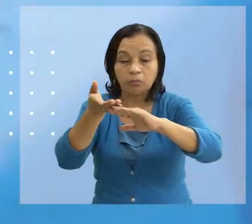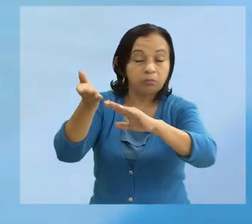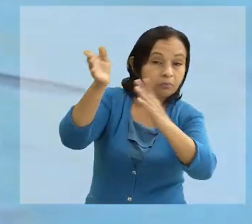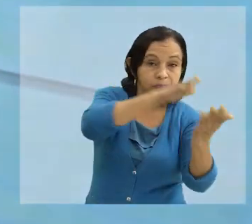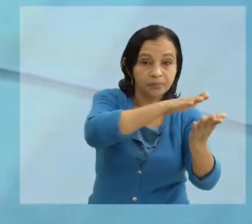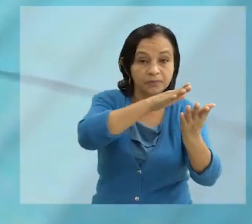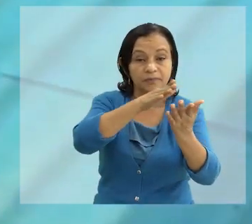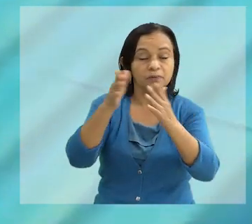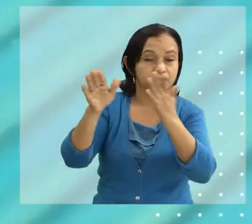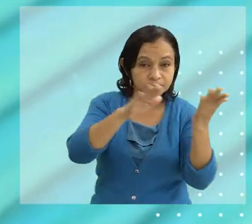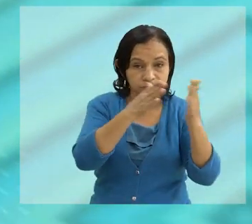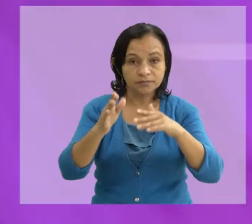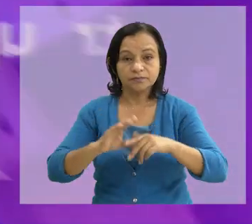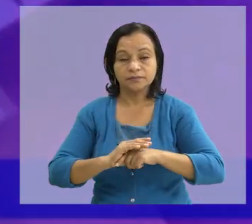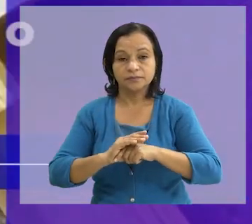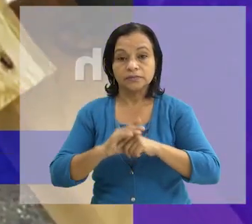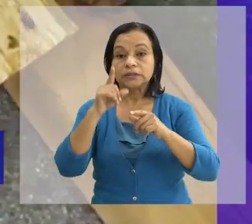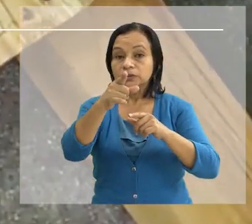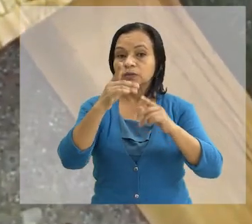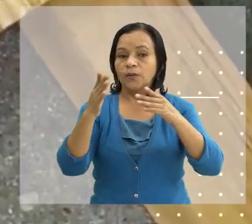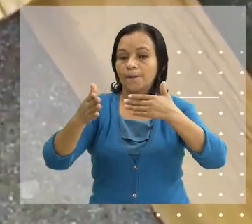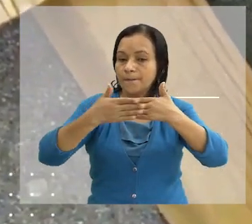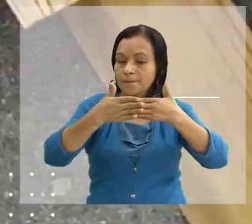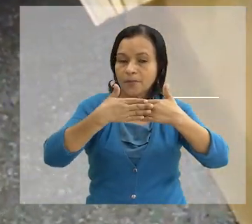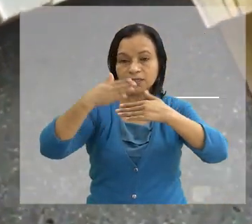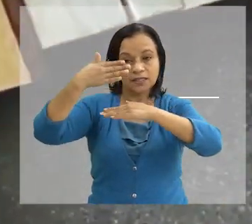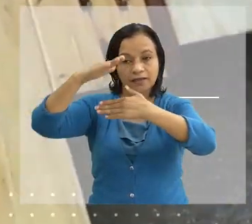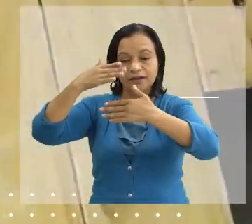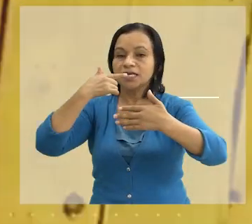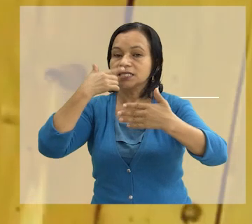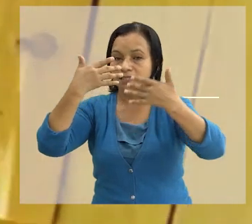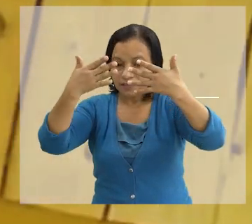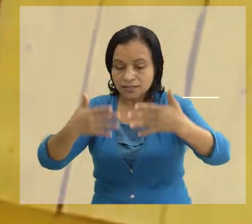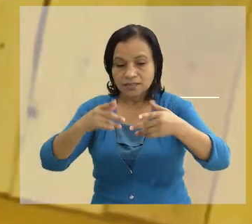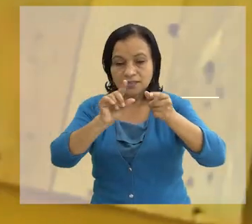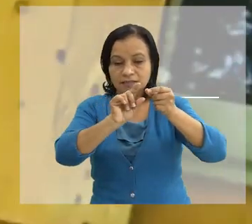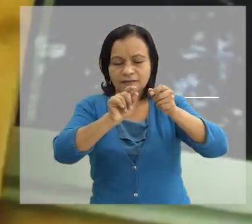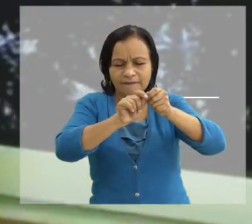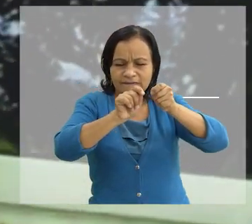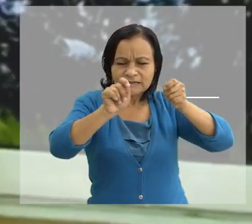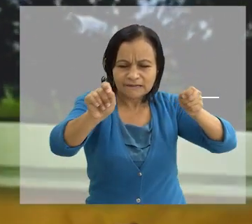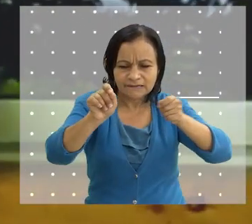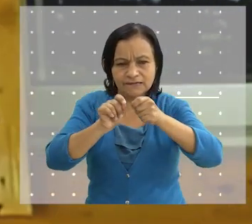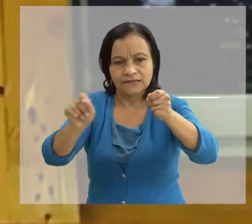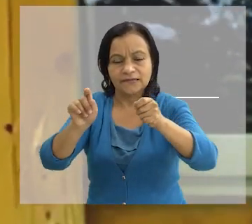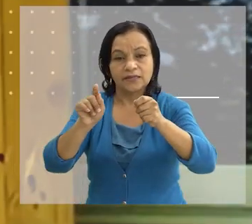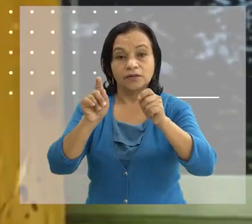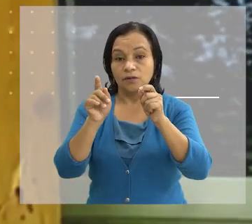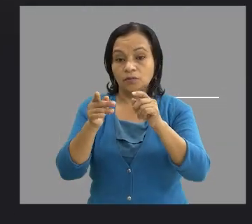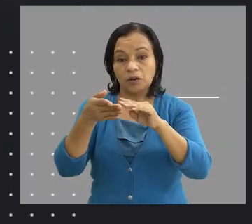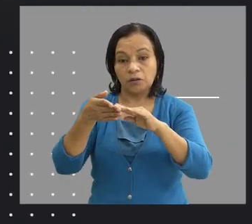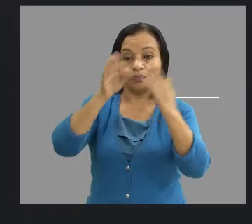salir disparados con las rachas de viento Reforcemos puertas y ventanas de vidrios con madera y cinta adhesiva Evitando que